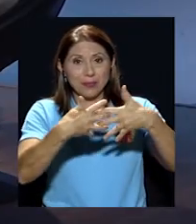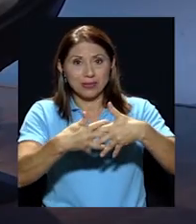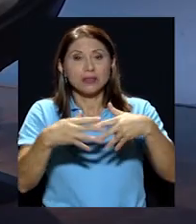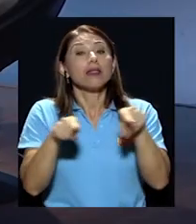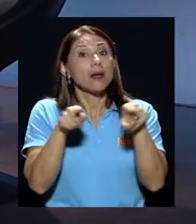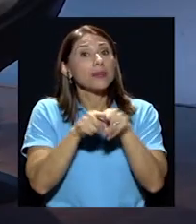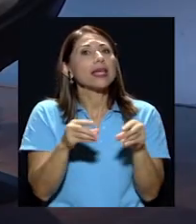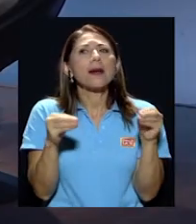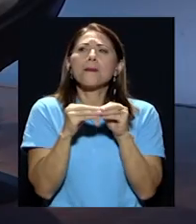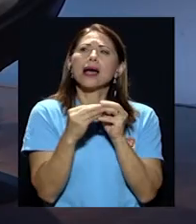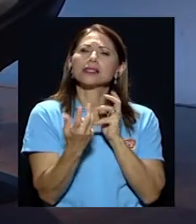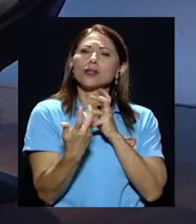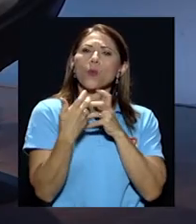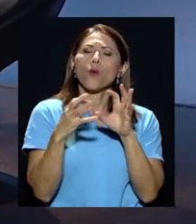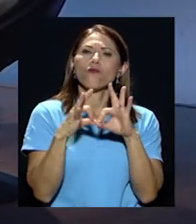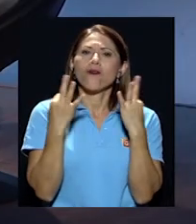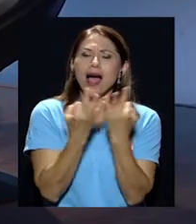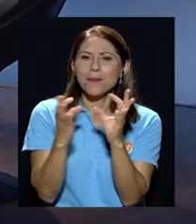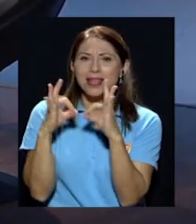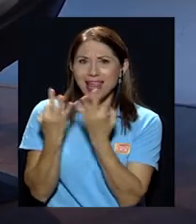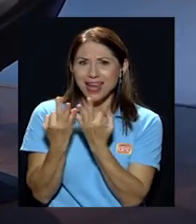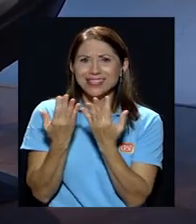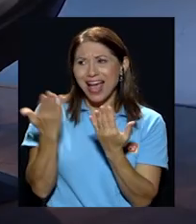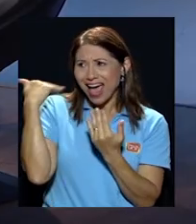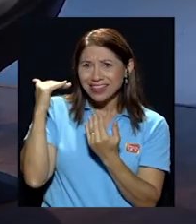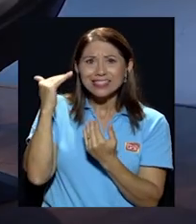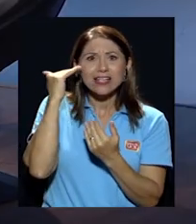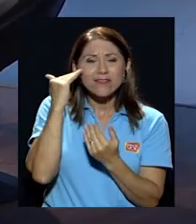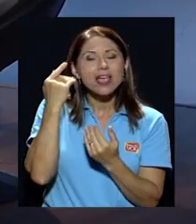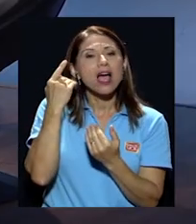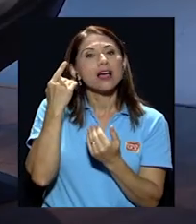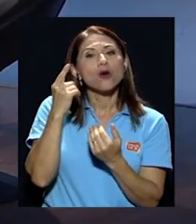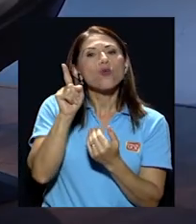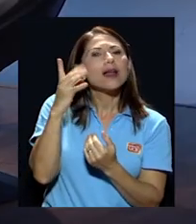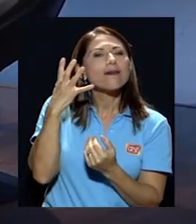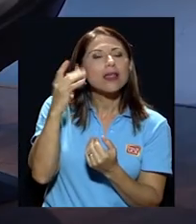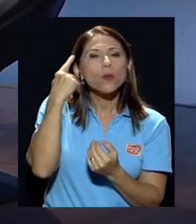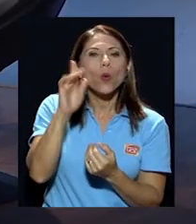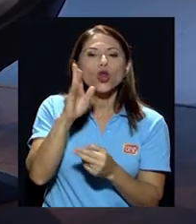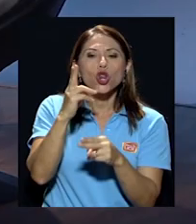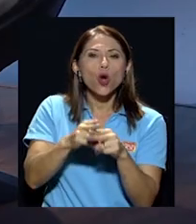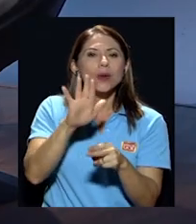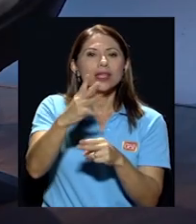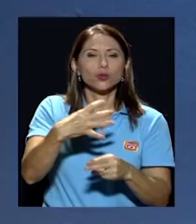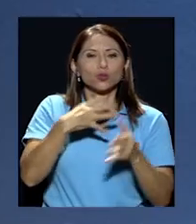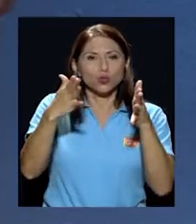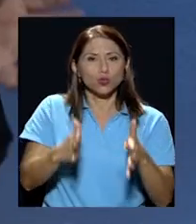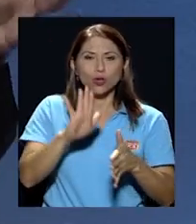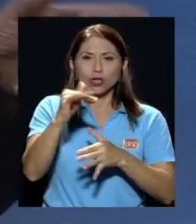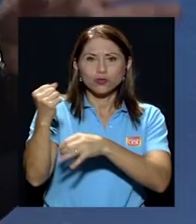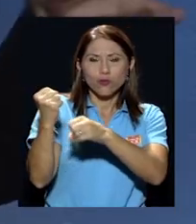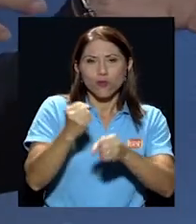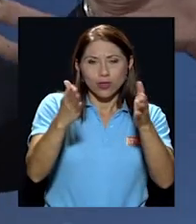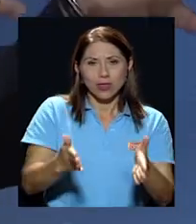estaciones de radio se conocían hasta por el nombre de su dueño de su fundador etcétera